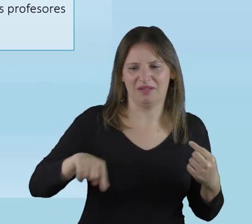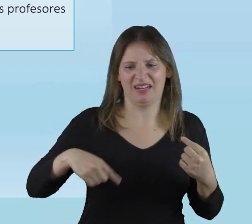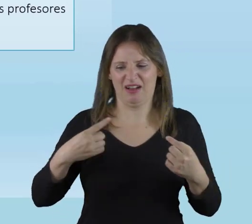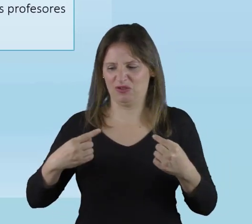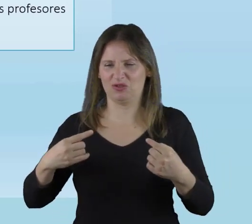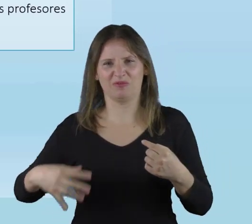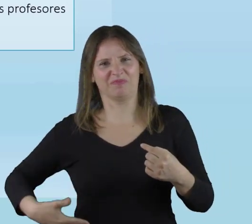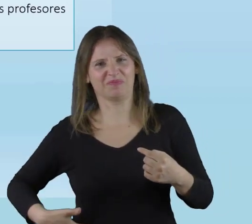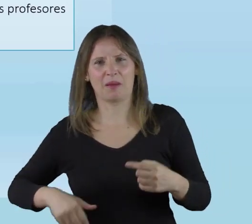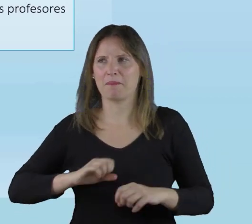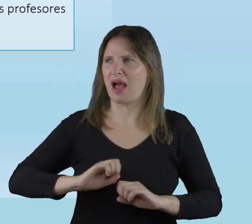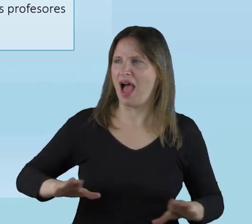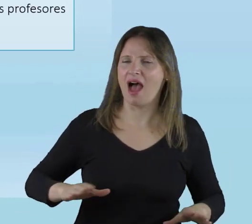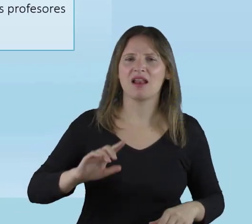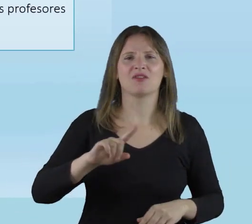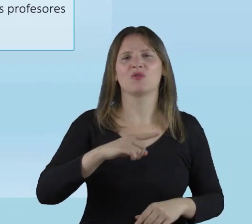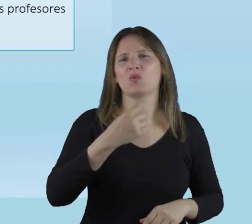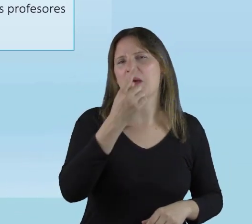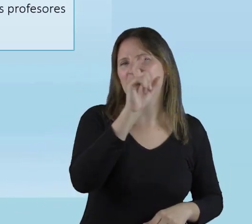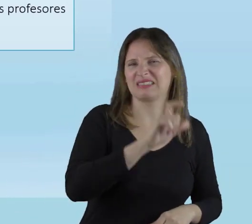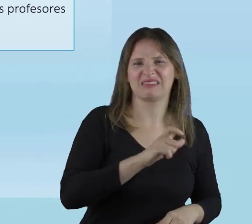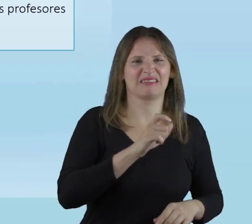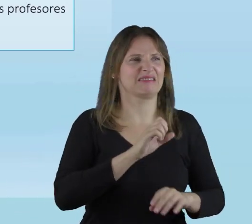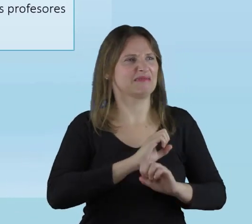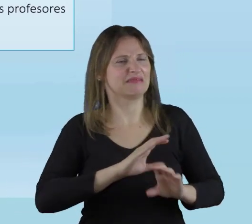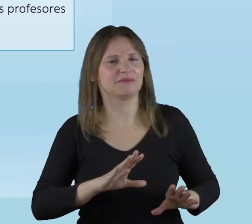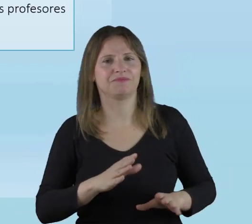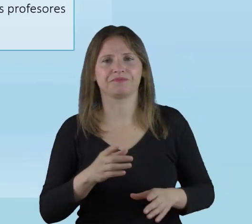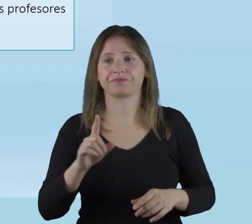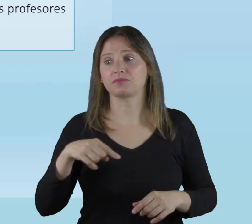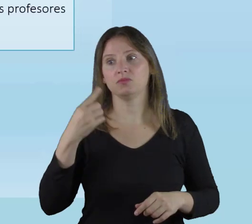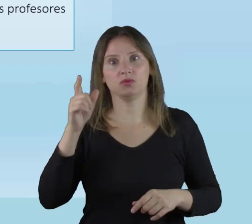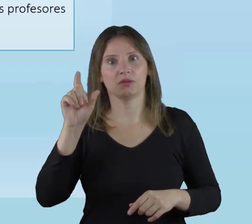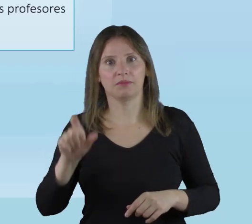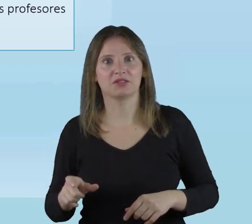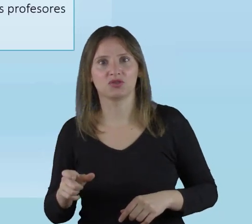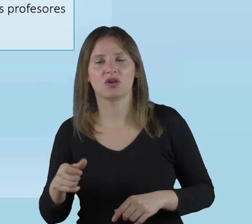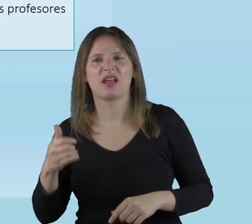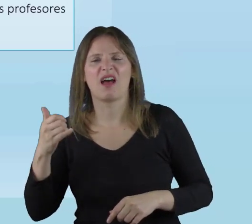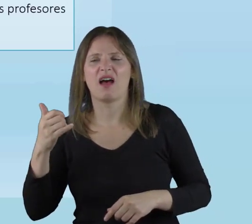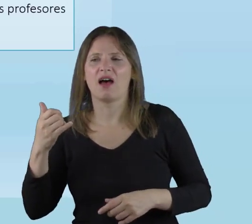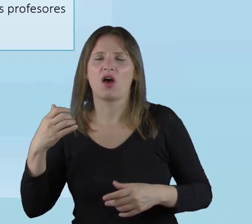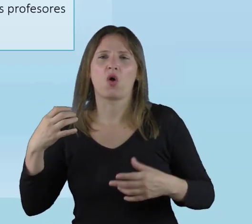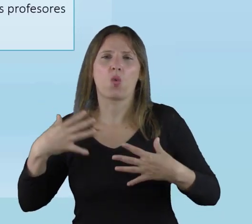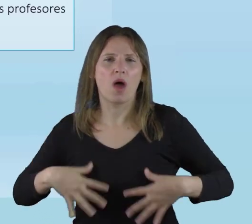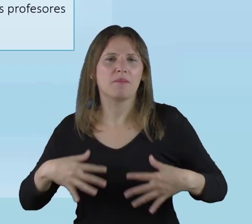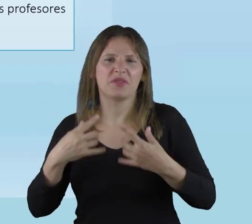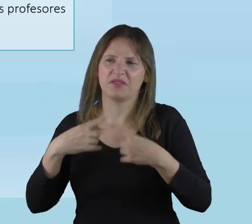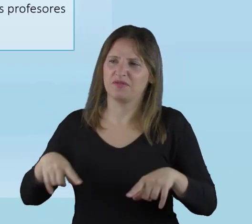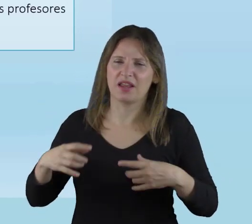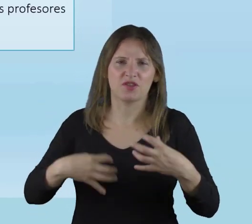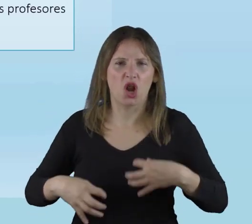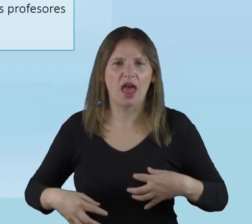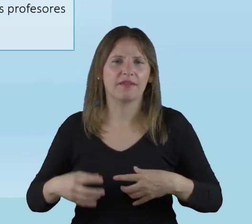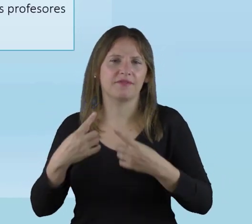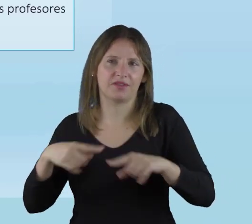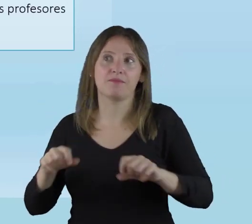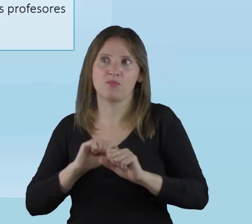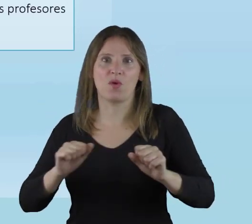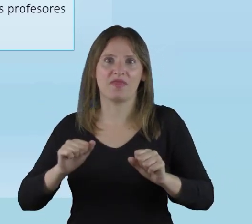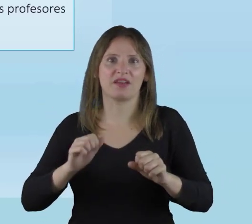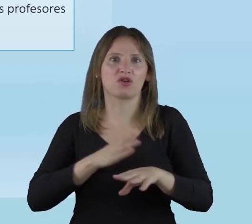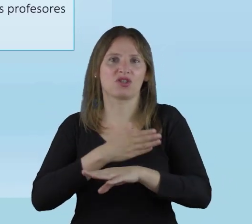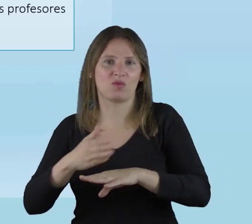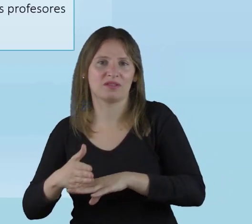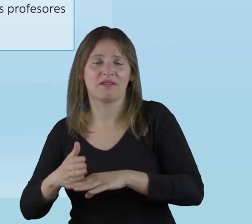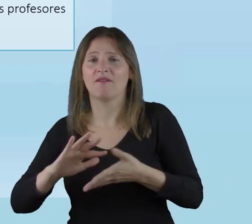tal cosa y no hace efectos para nada, a una persona no le puede pasar nada, pero a otra persona, como tiene otro